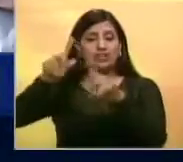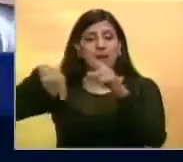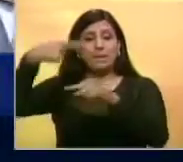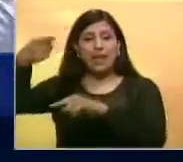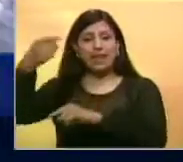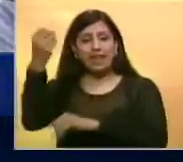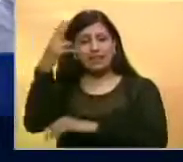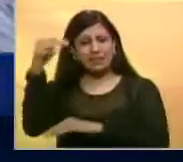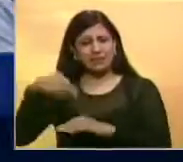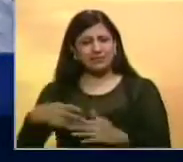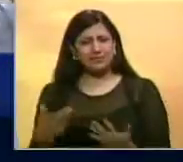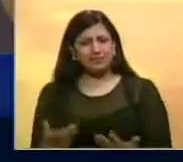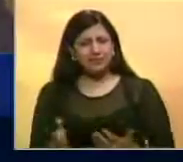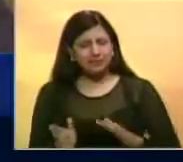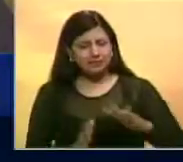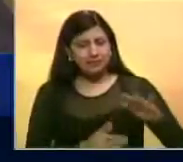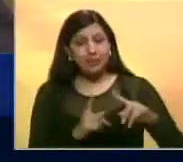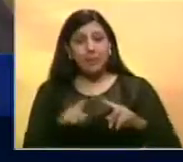de la Asamblea Nacional.